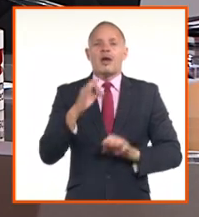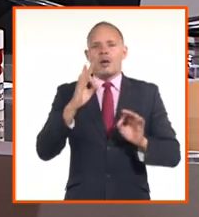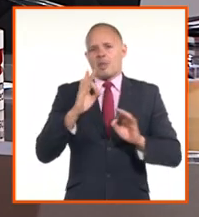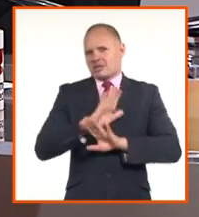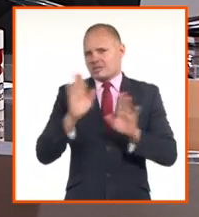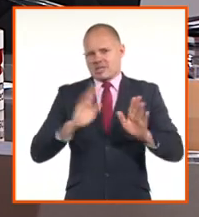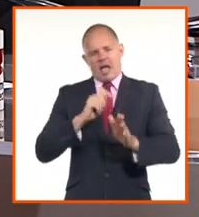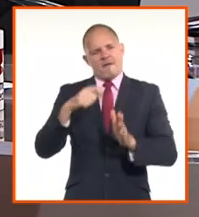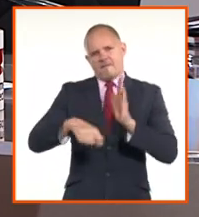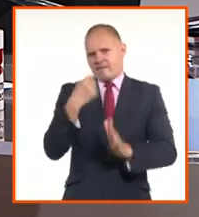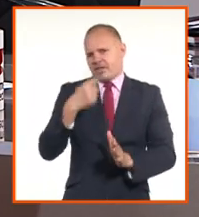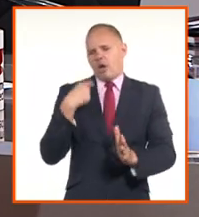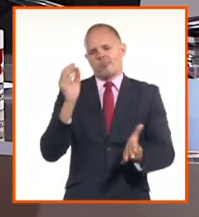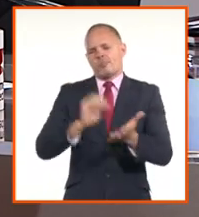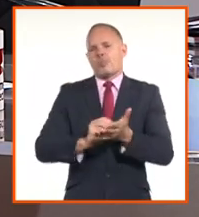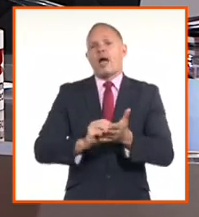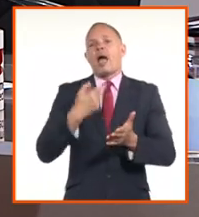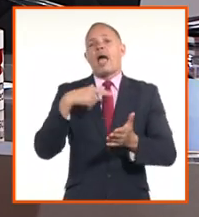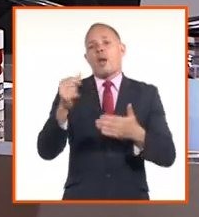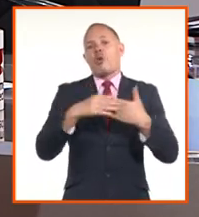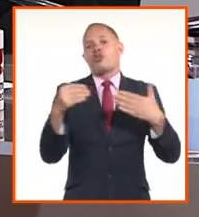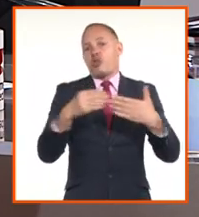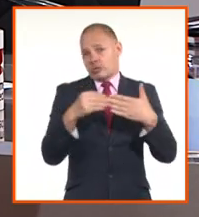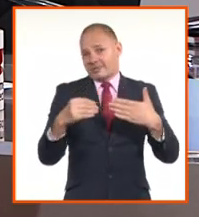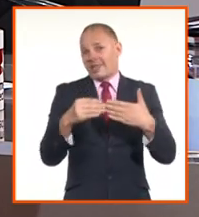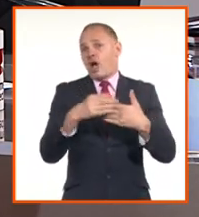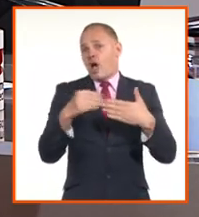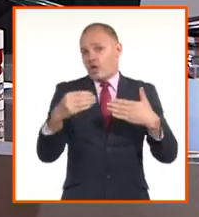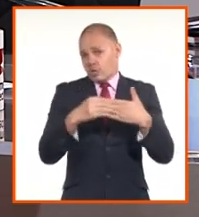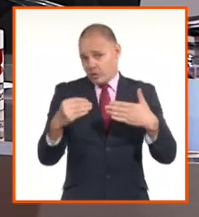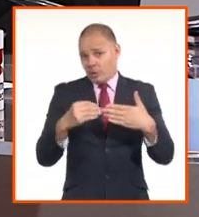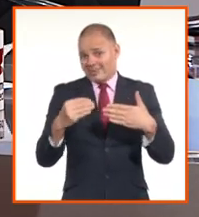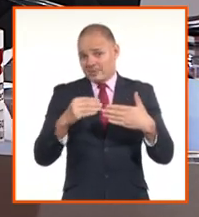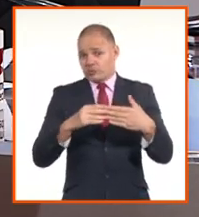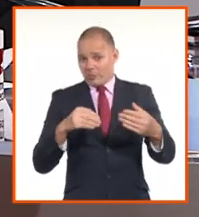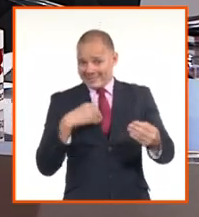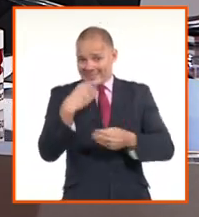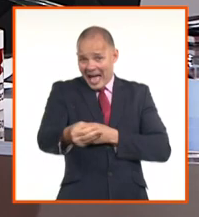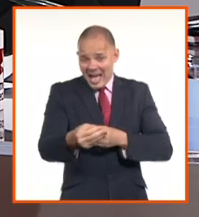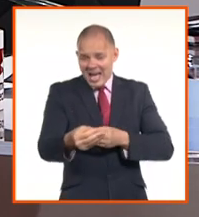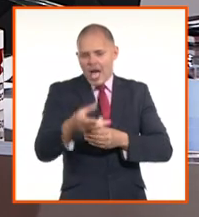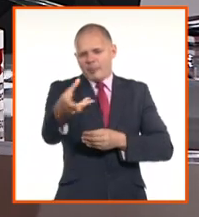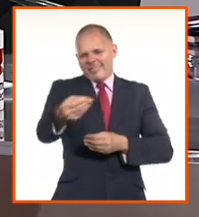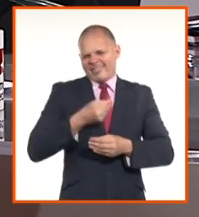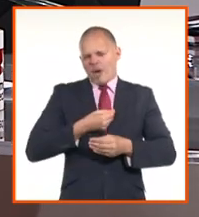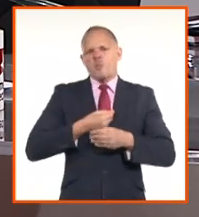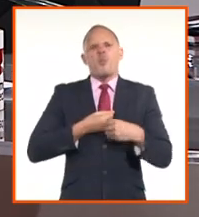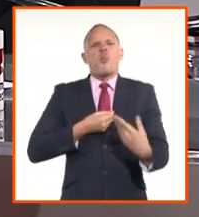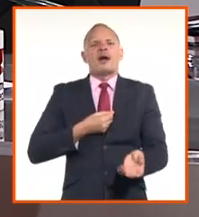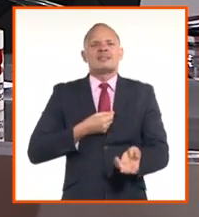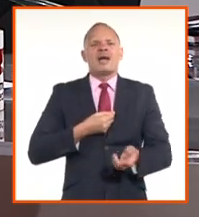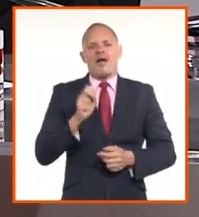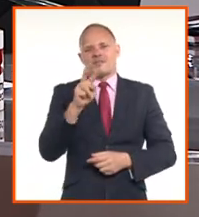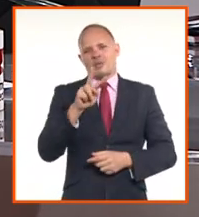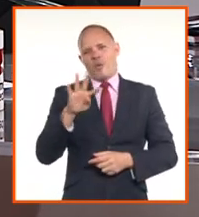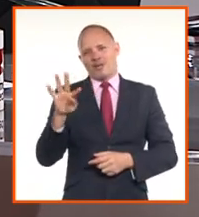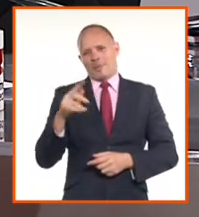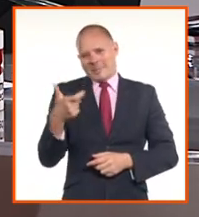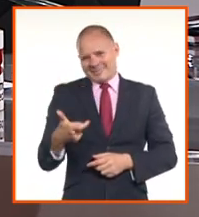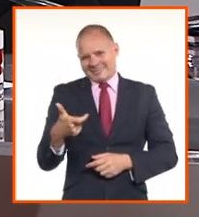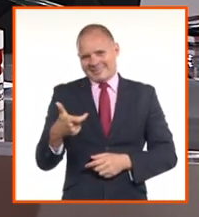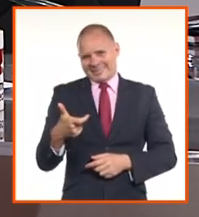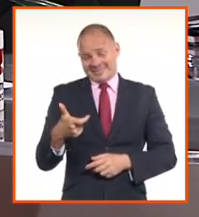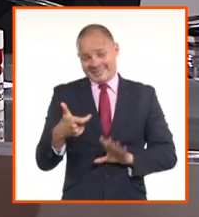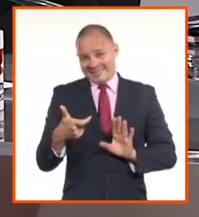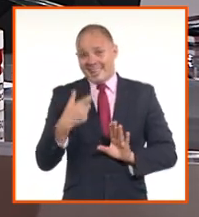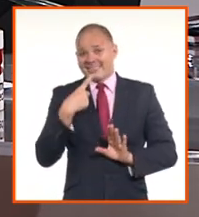iban a los bancos se encontraban que no era exactamente 24 por 1. ¿Qué es lo que sucede? Es decir, 120, ¿qué significa y